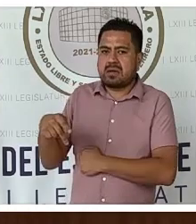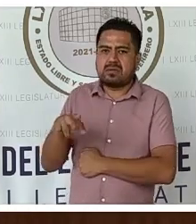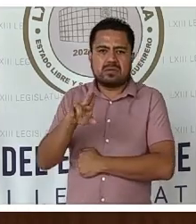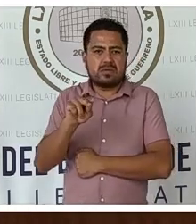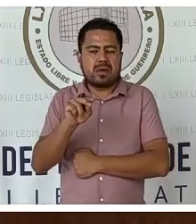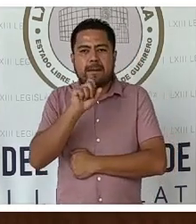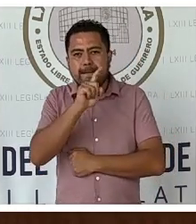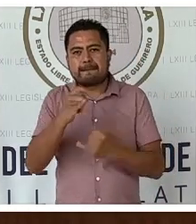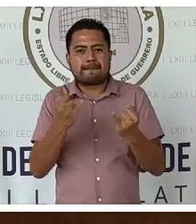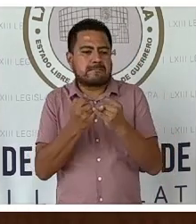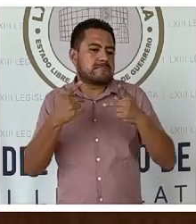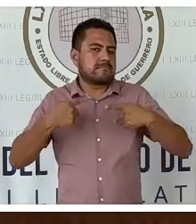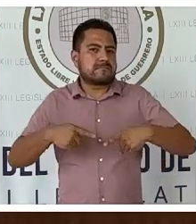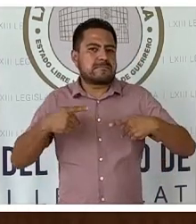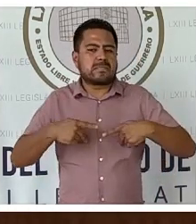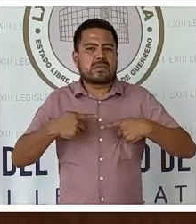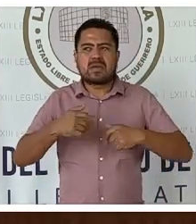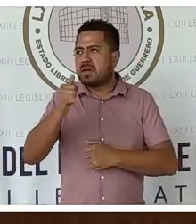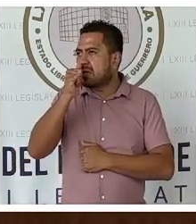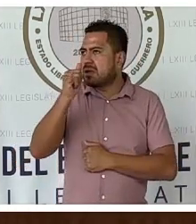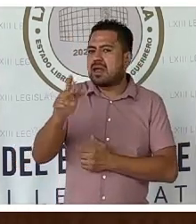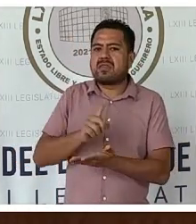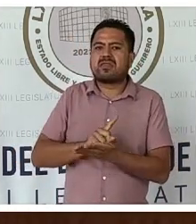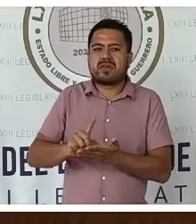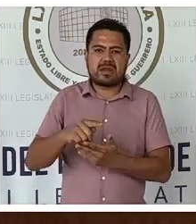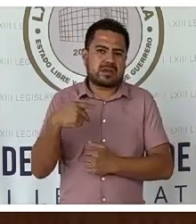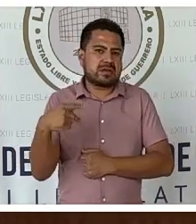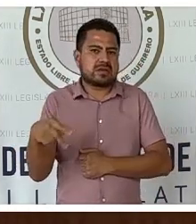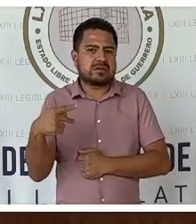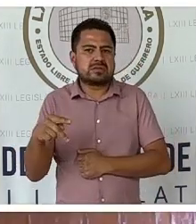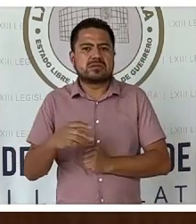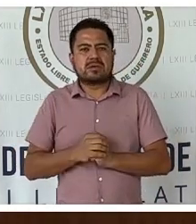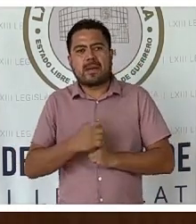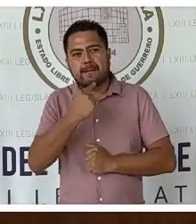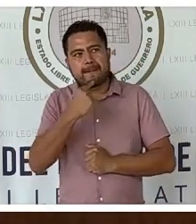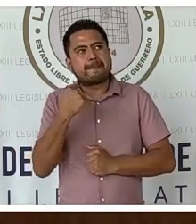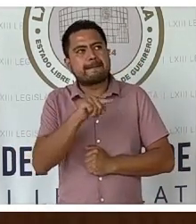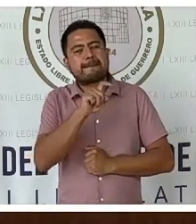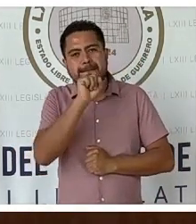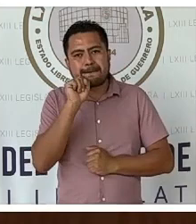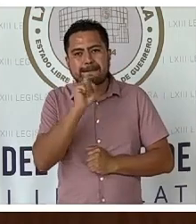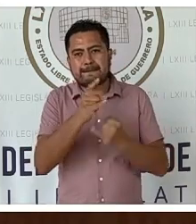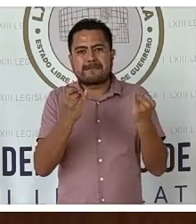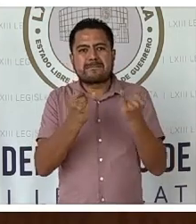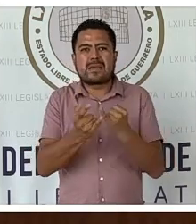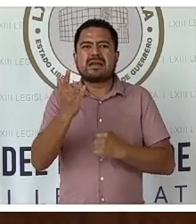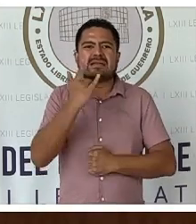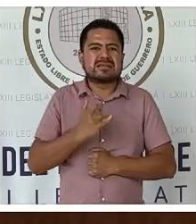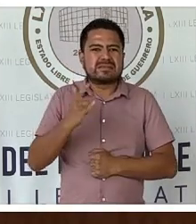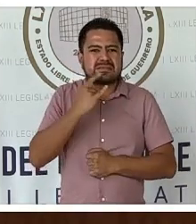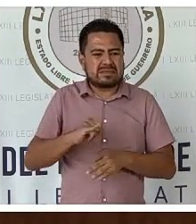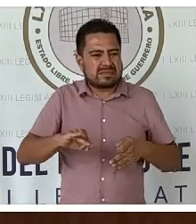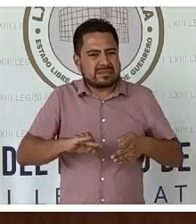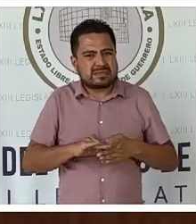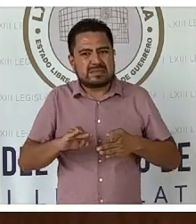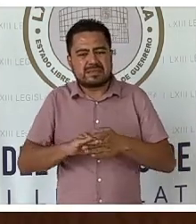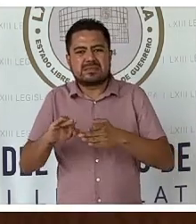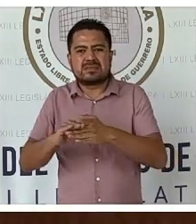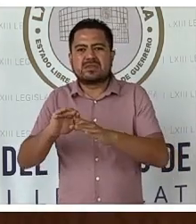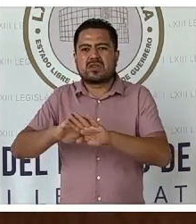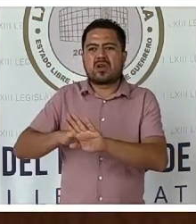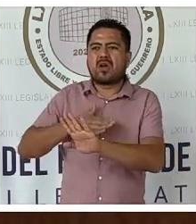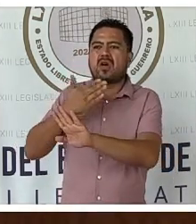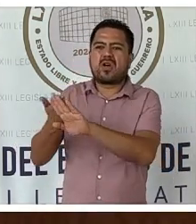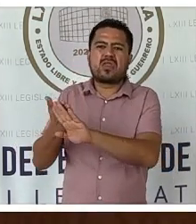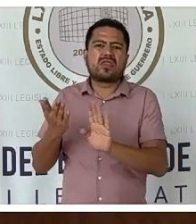contra los ciudadanos en el reclamo de sus derechos. Denunció también la lucha constante del poder contra